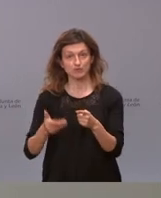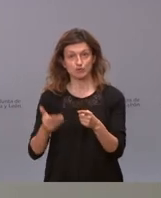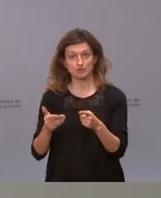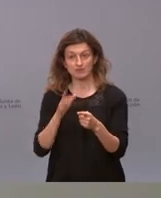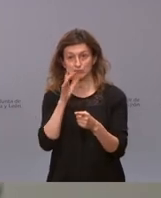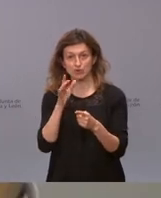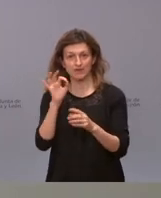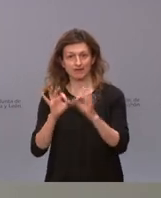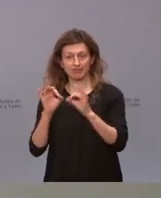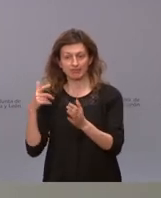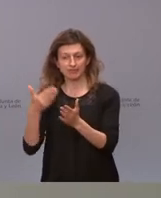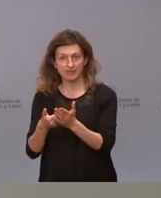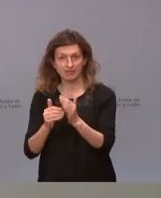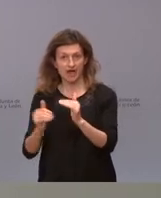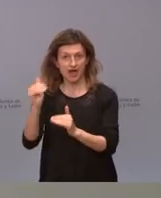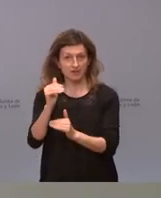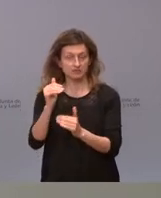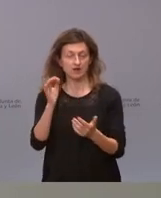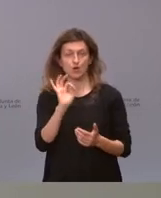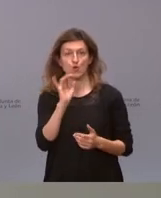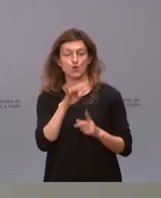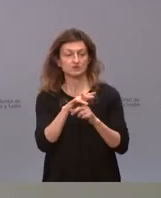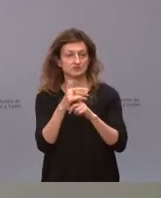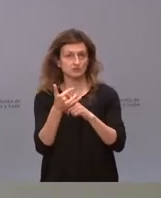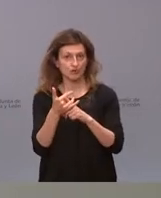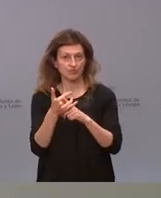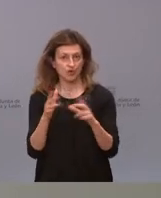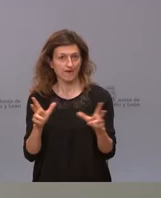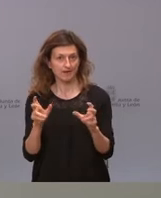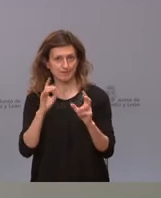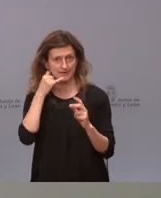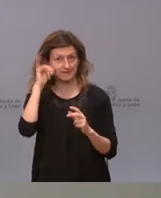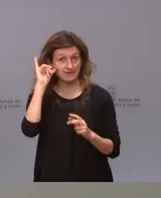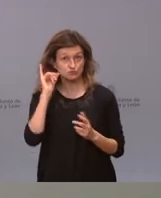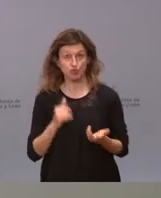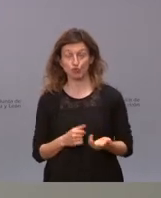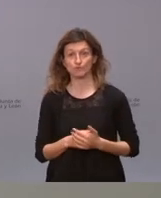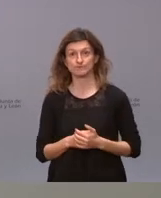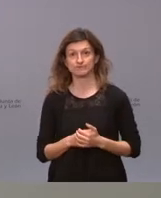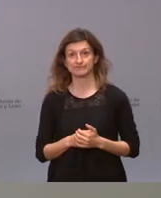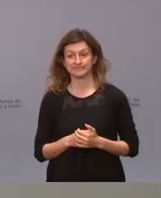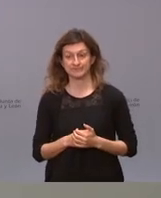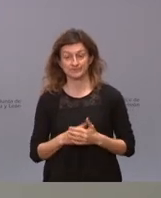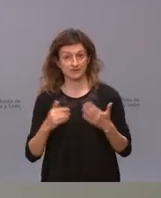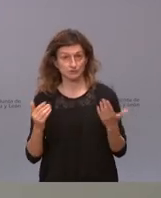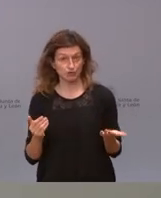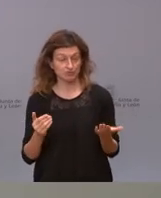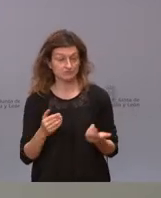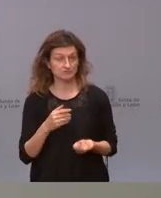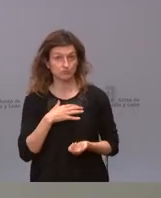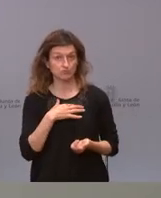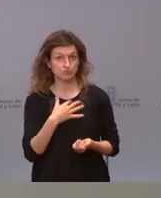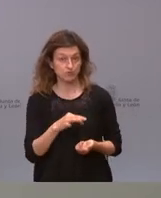la incidencia fuera muy alta y hubiera una situación de grave riesgo para la salud pública bueno pues es algo que probablemente